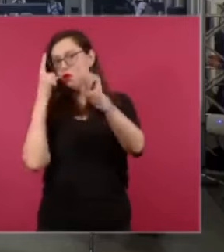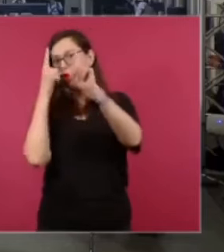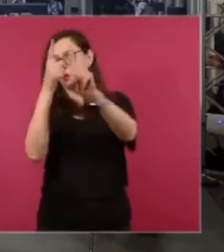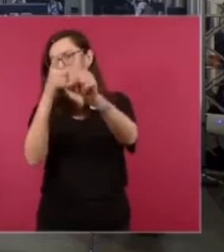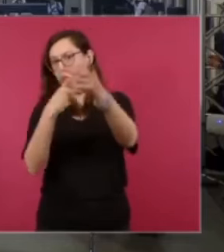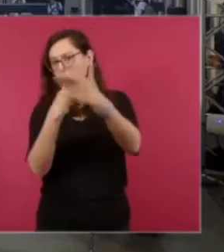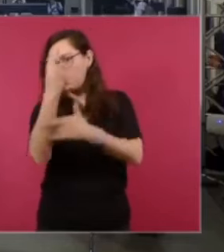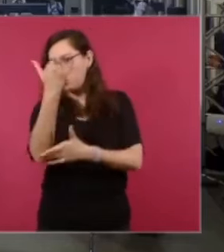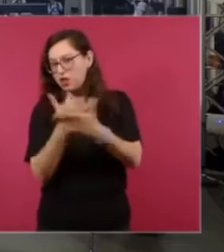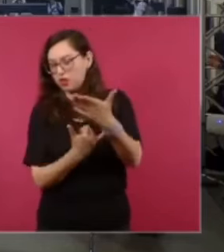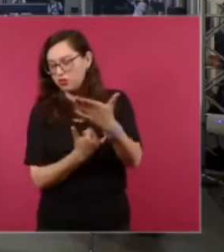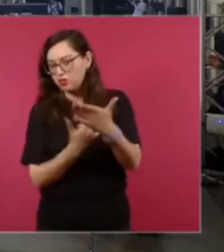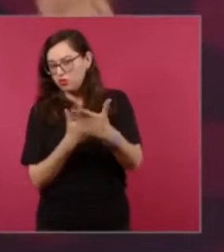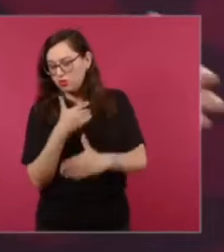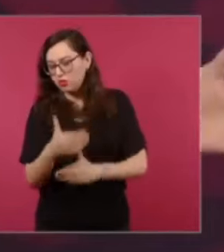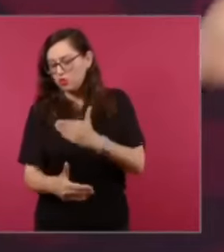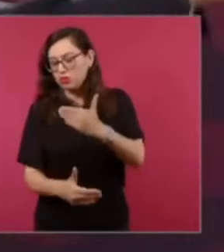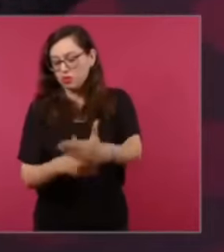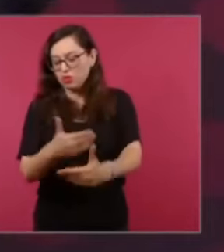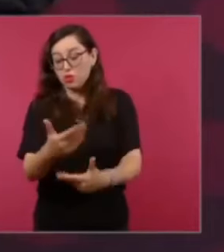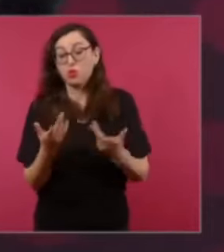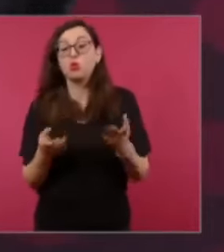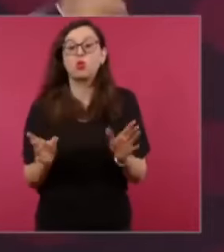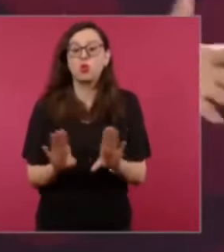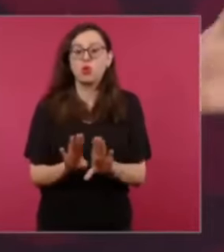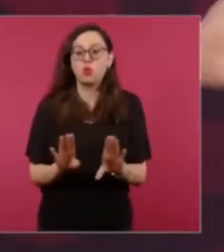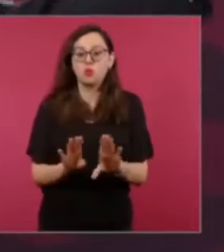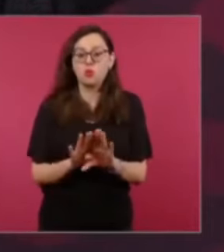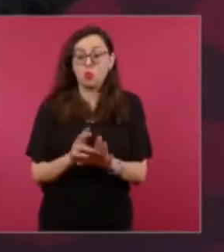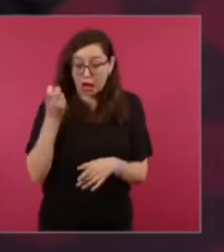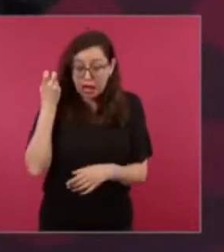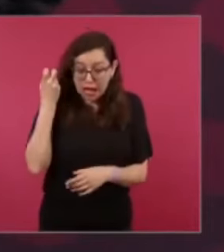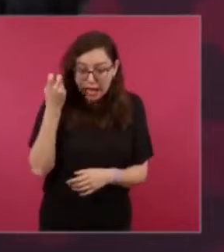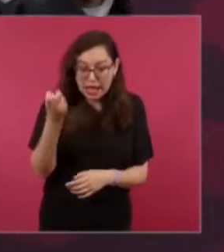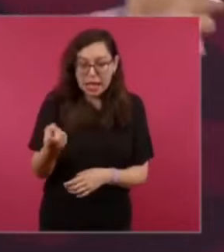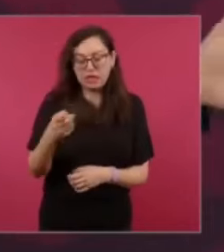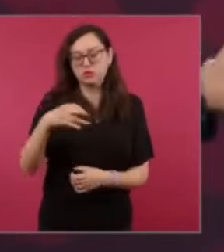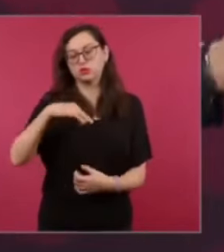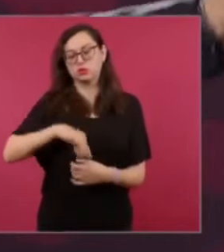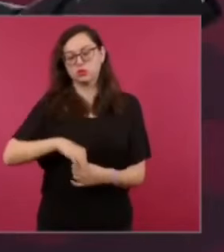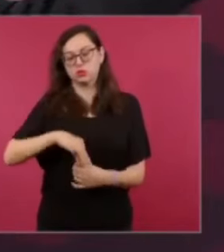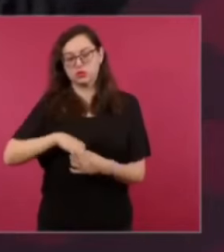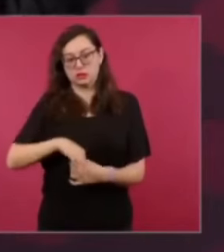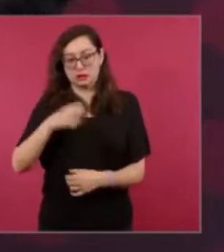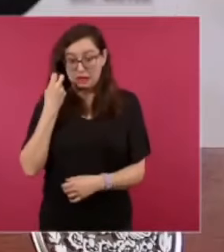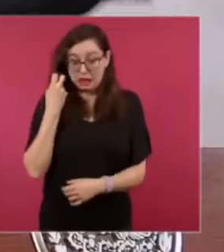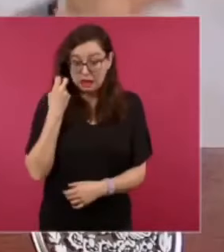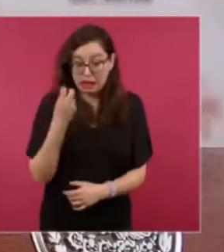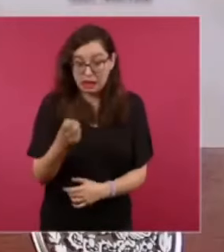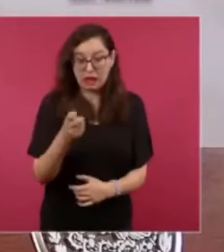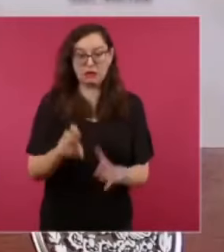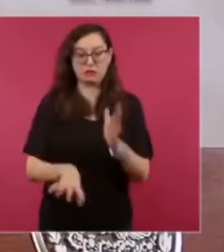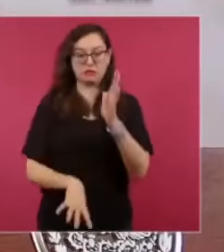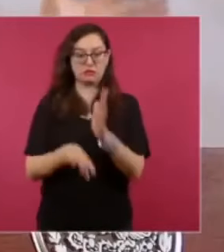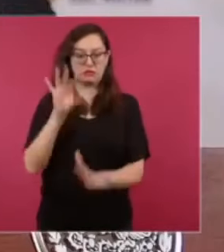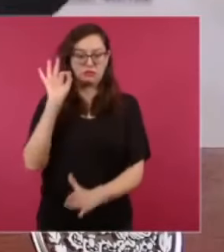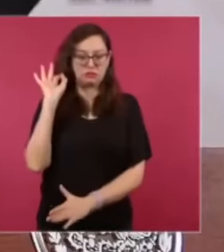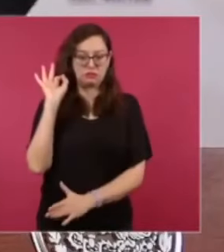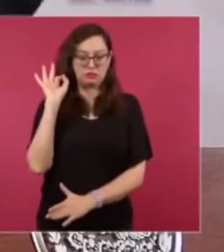que el país siga siendo como antes,